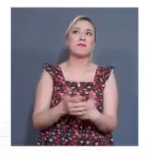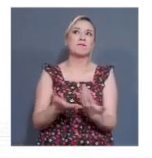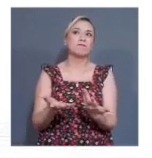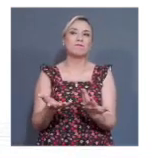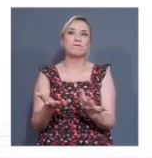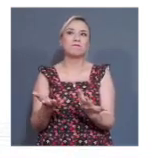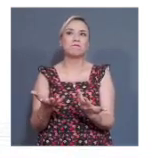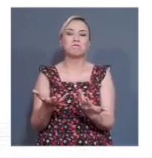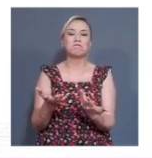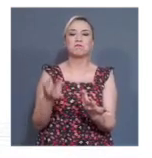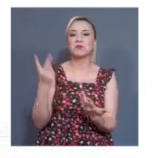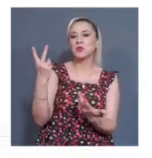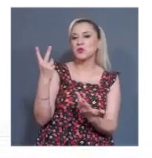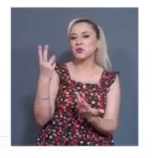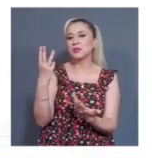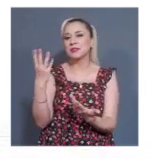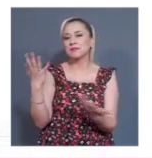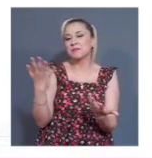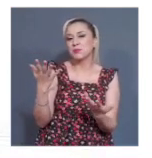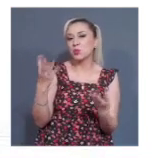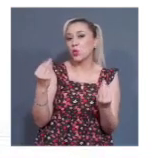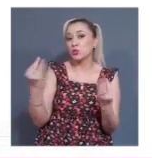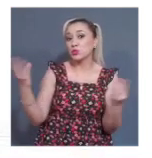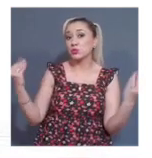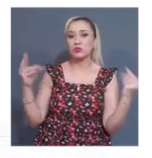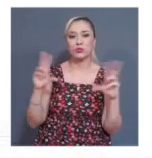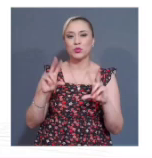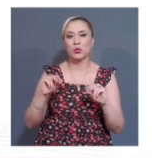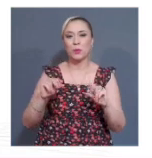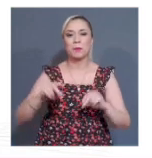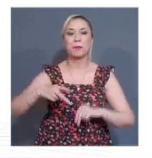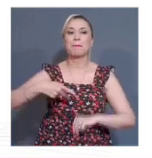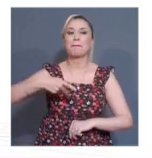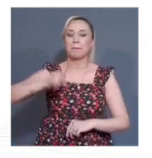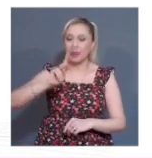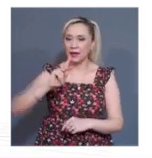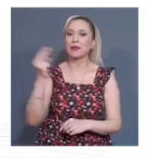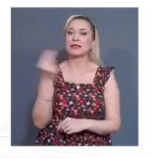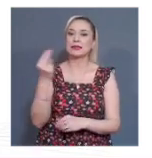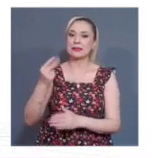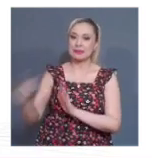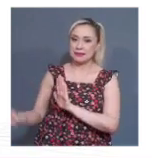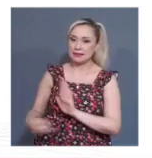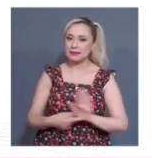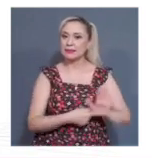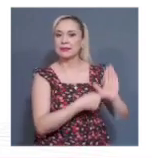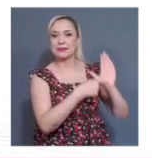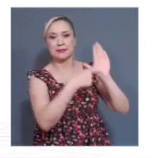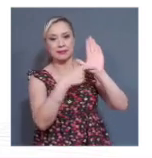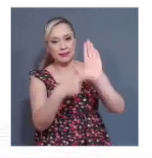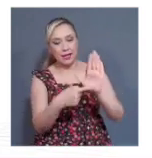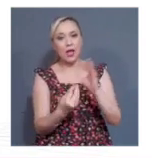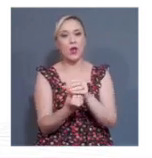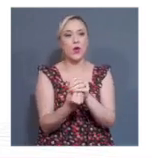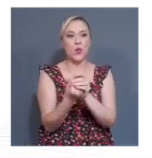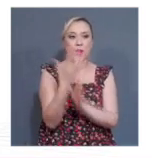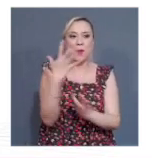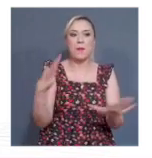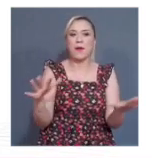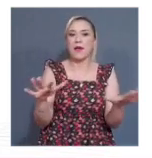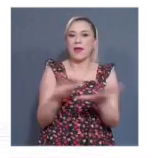representativos. Y la intención es que estas ideas nuevas, revolucionarias y sobre todo de